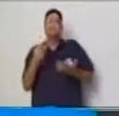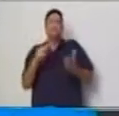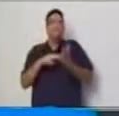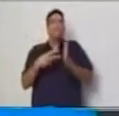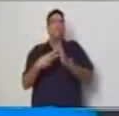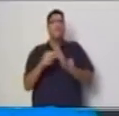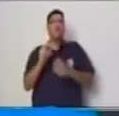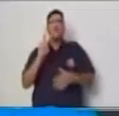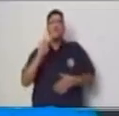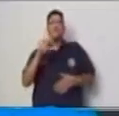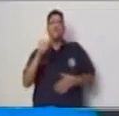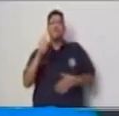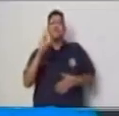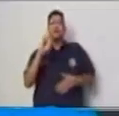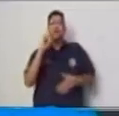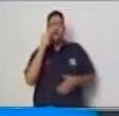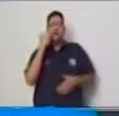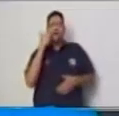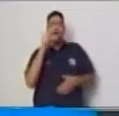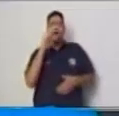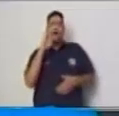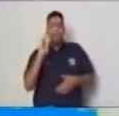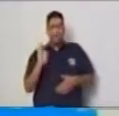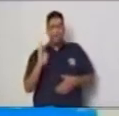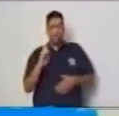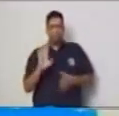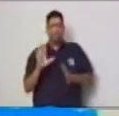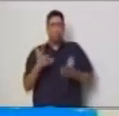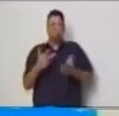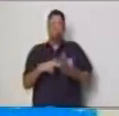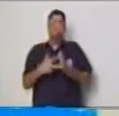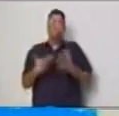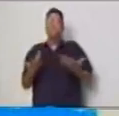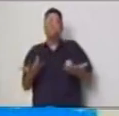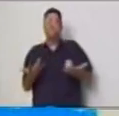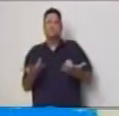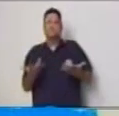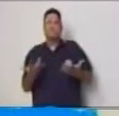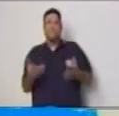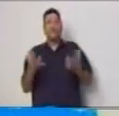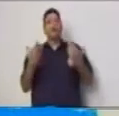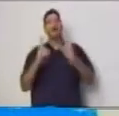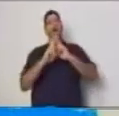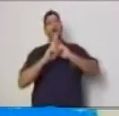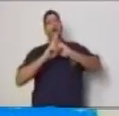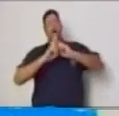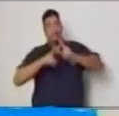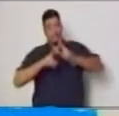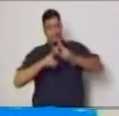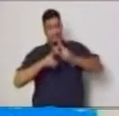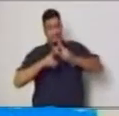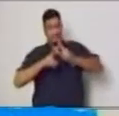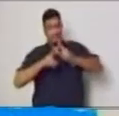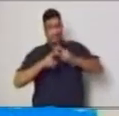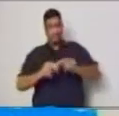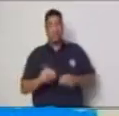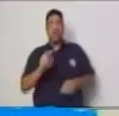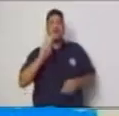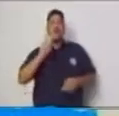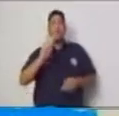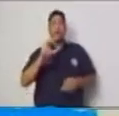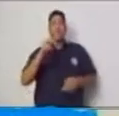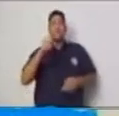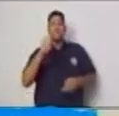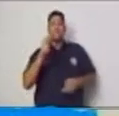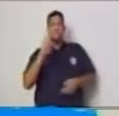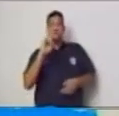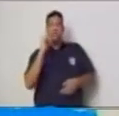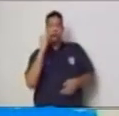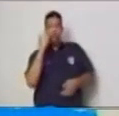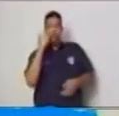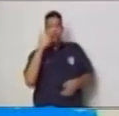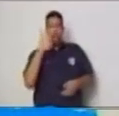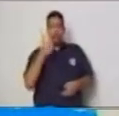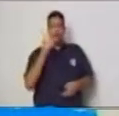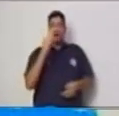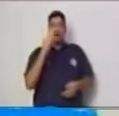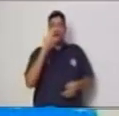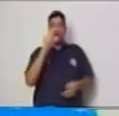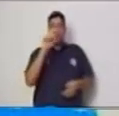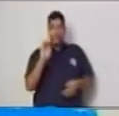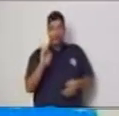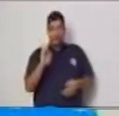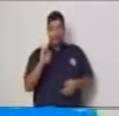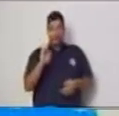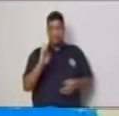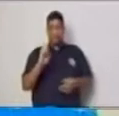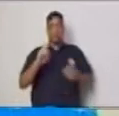es muy fácil, es muy sencilla. Una variable es una expresión, un dato que va